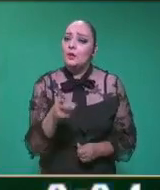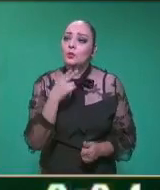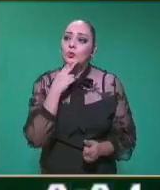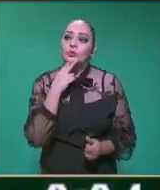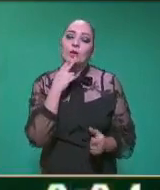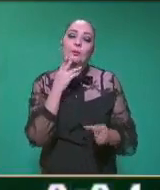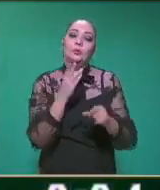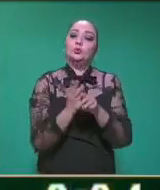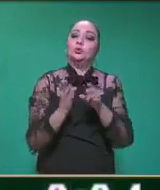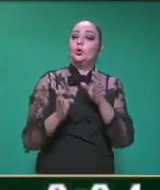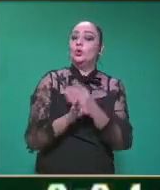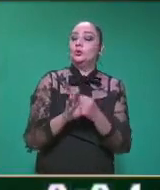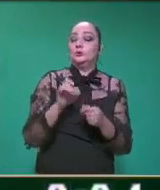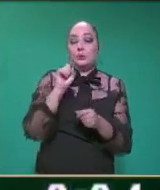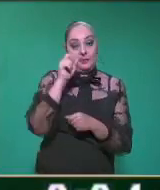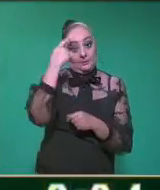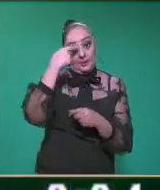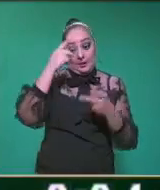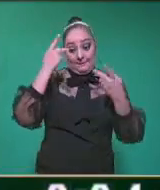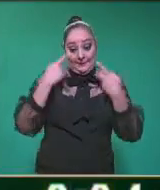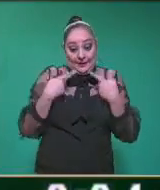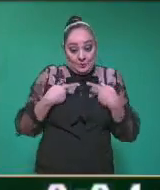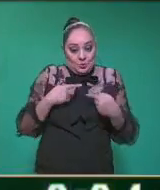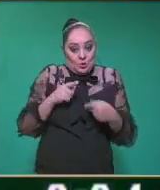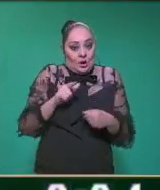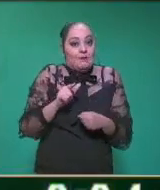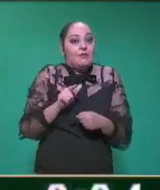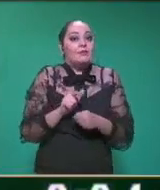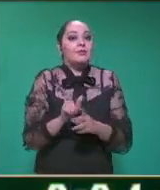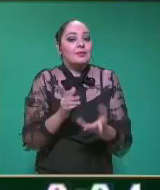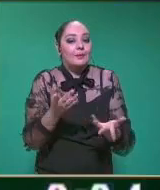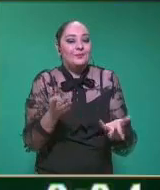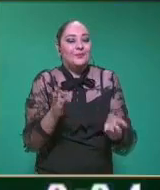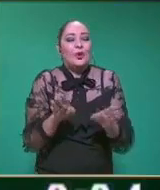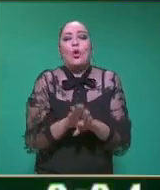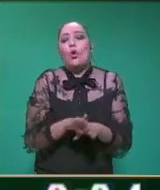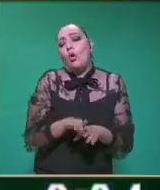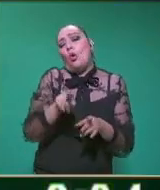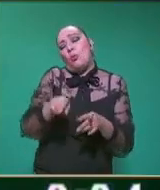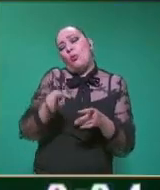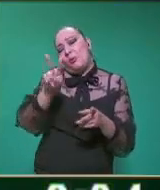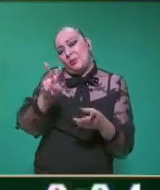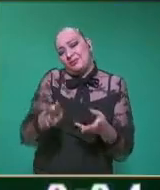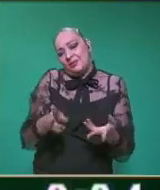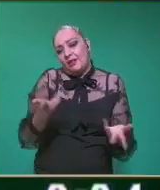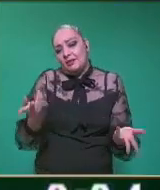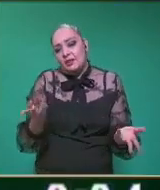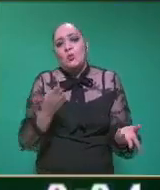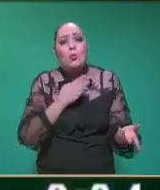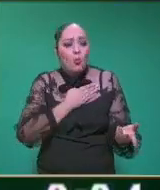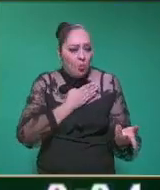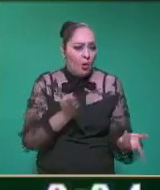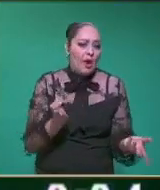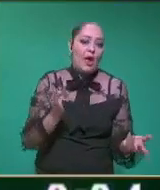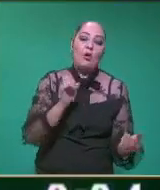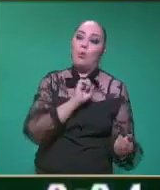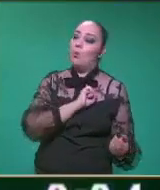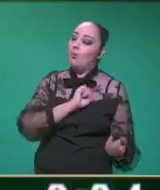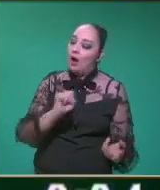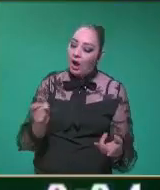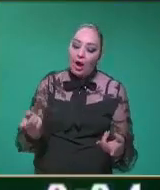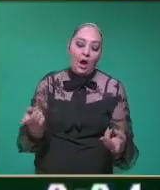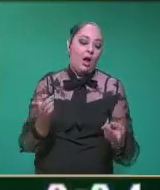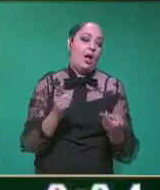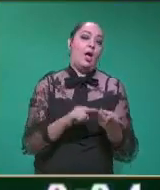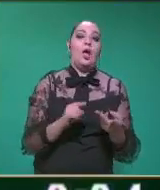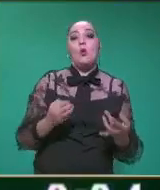aspectos de la personalidad. Estas, pues, nos dan a conocer las cualidades subjetivas, las que no se pueden ver. Por ejemplo,